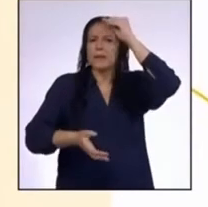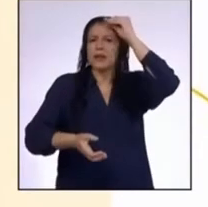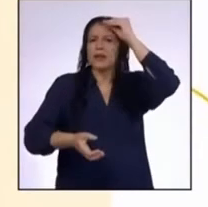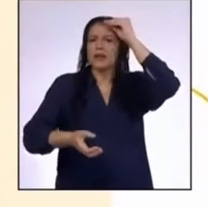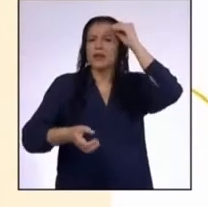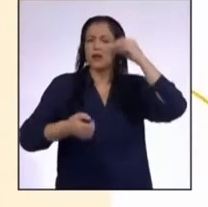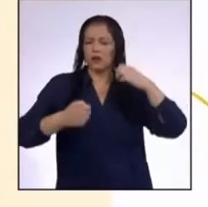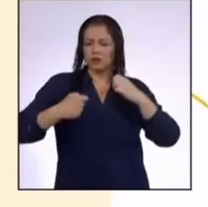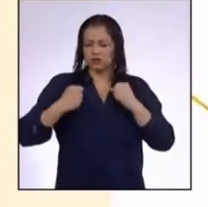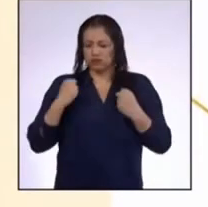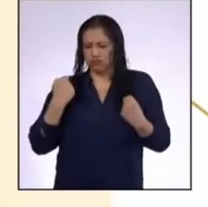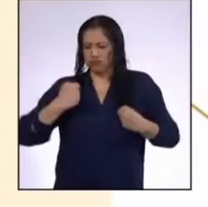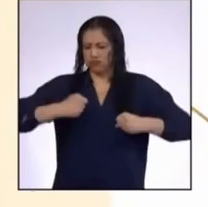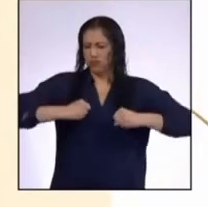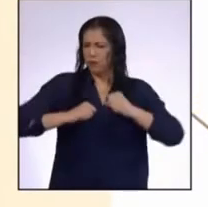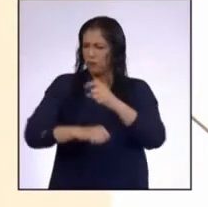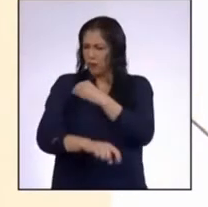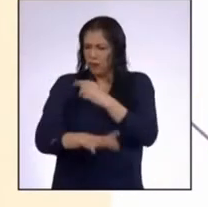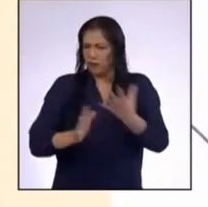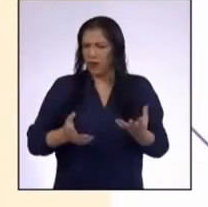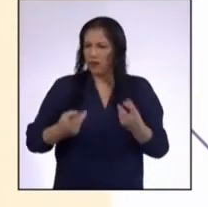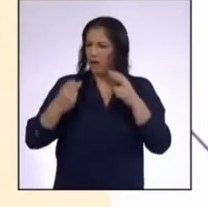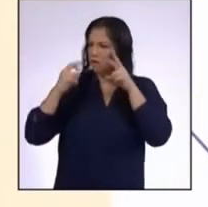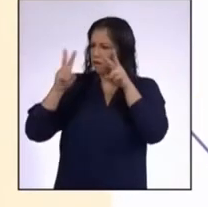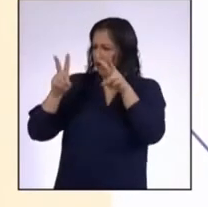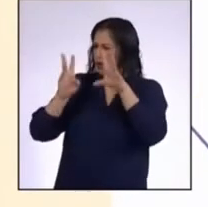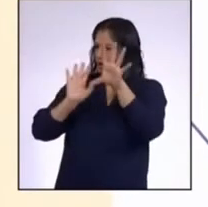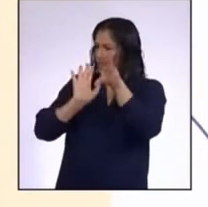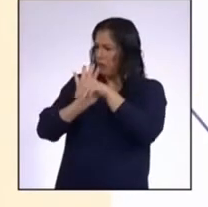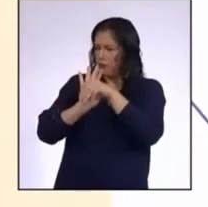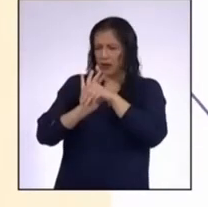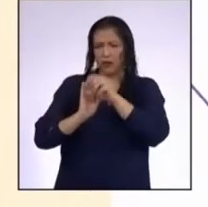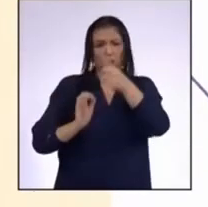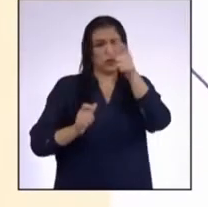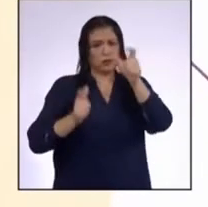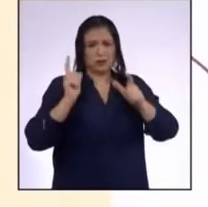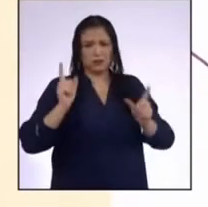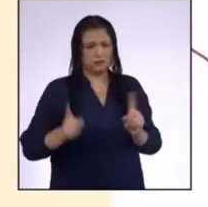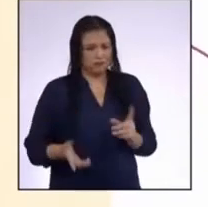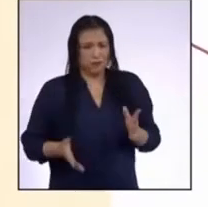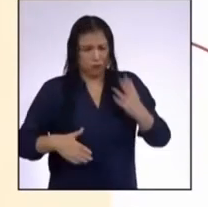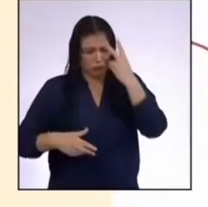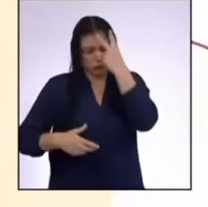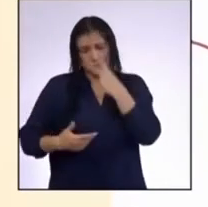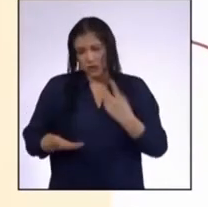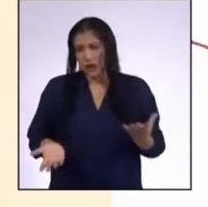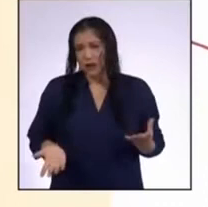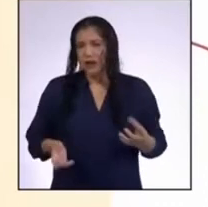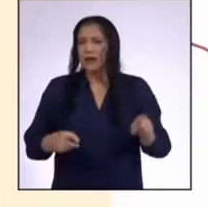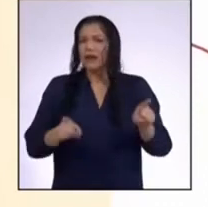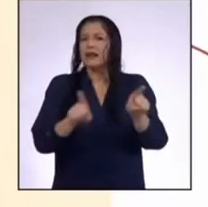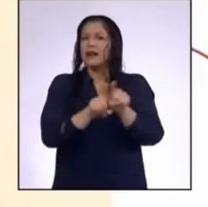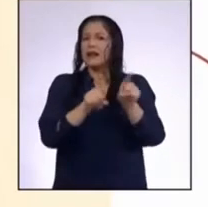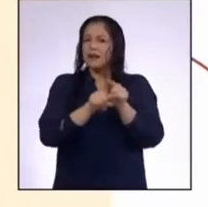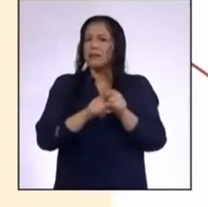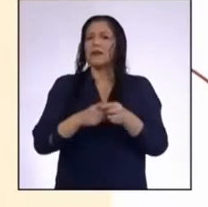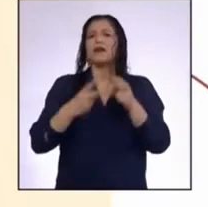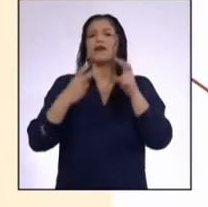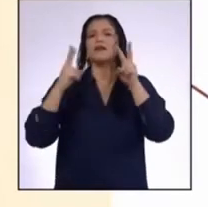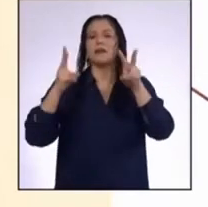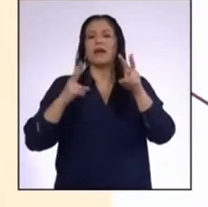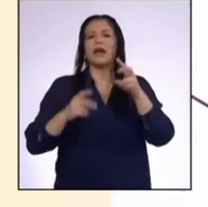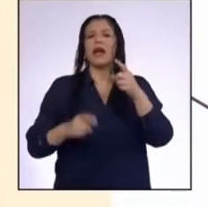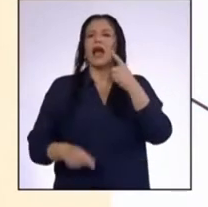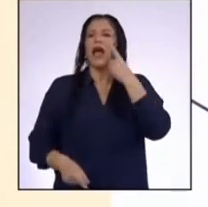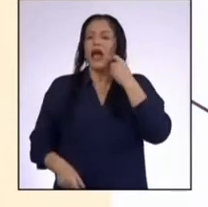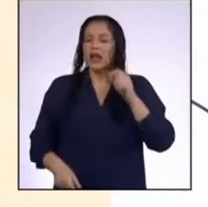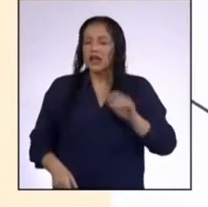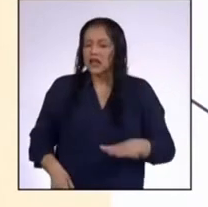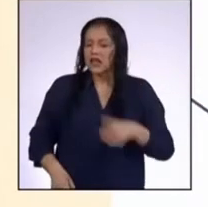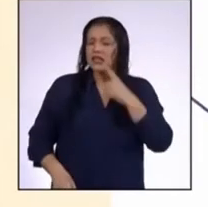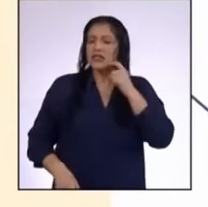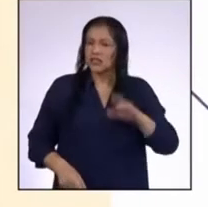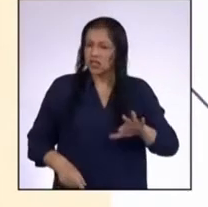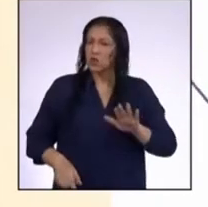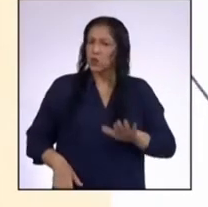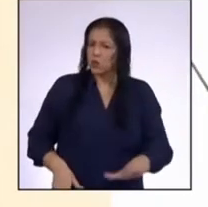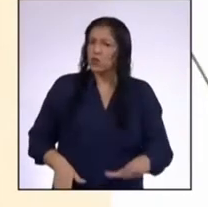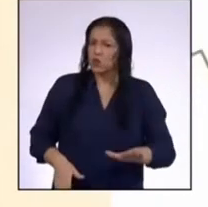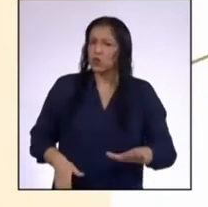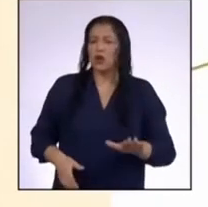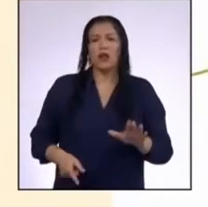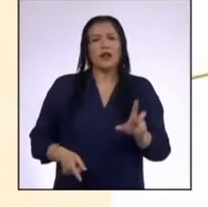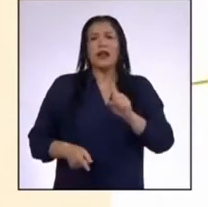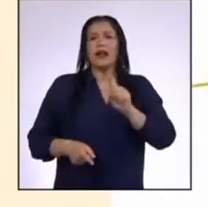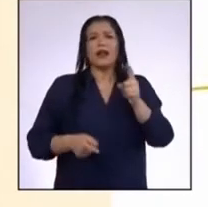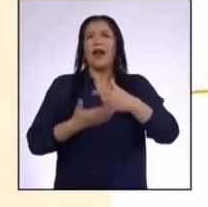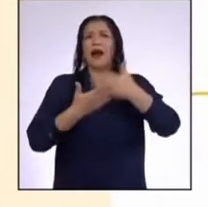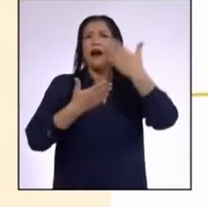los movimientos musculares Viéndolos en otras personas Y que además se presentan en niñas y niños pequeños Que